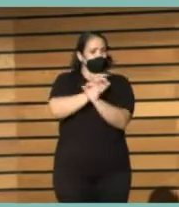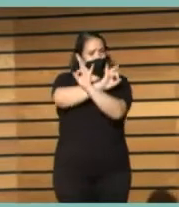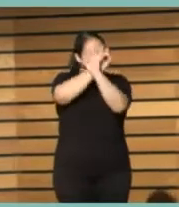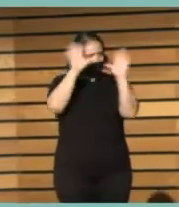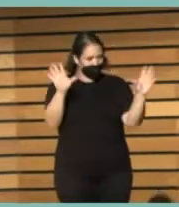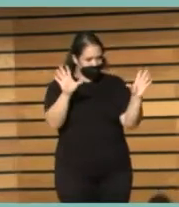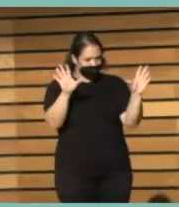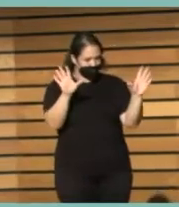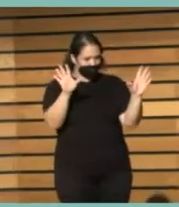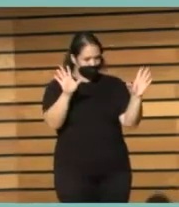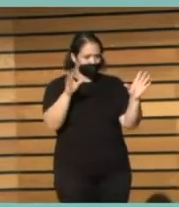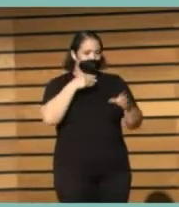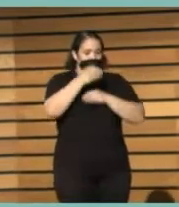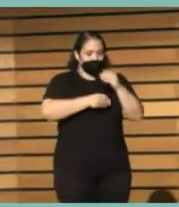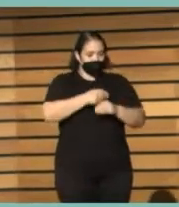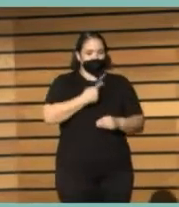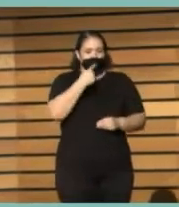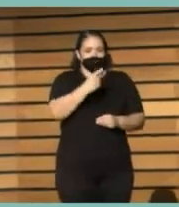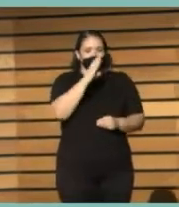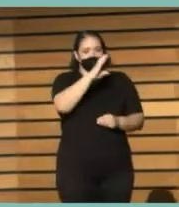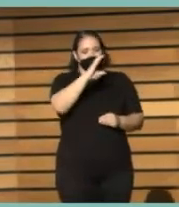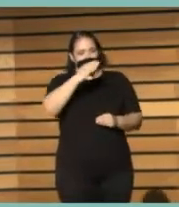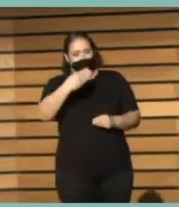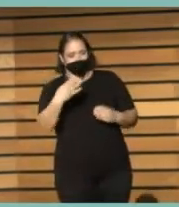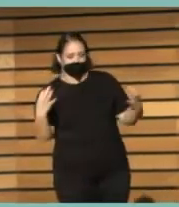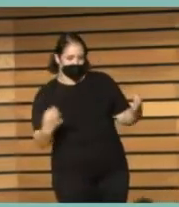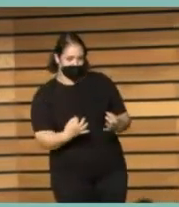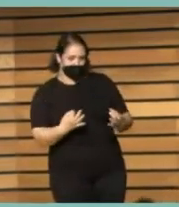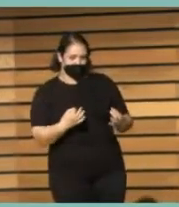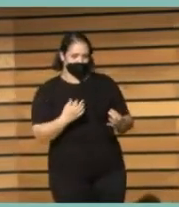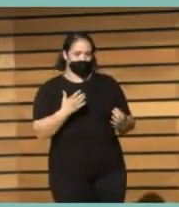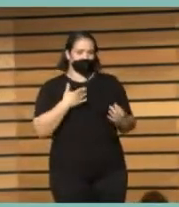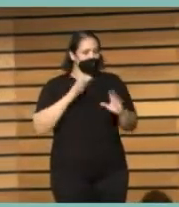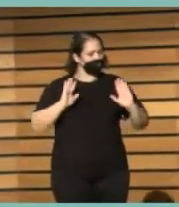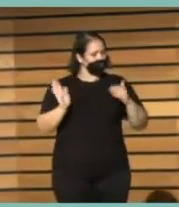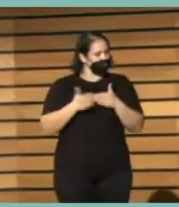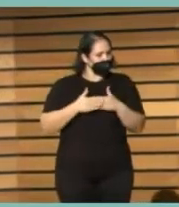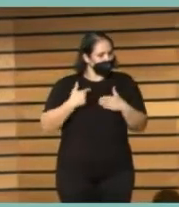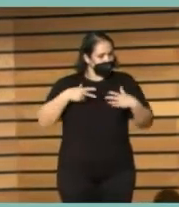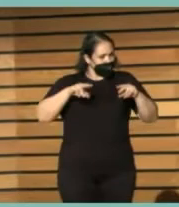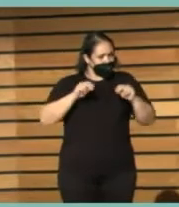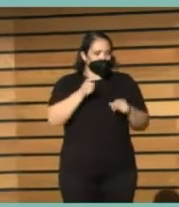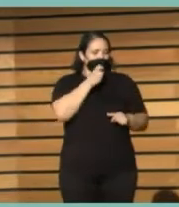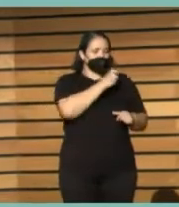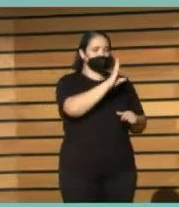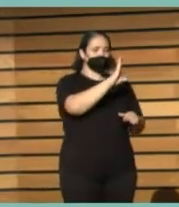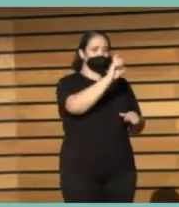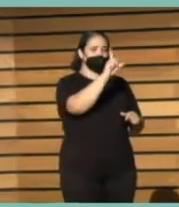las cosas que se hacen y se dicen en el CCB. Yo no quería decir nada más, así que, Clara, tienes la palabra.